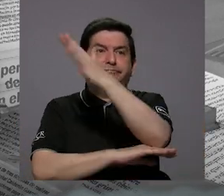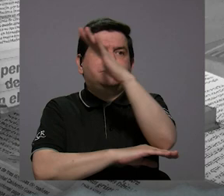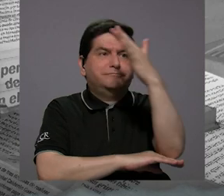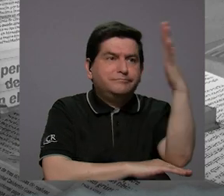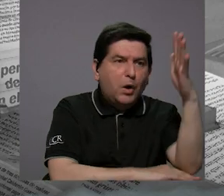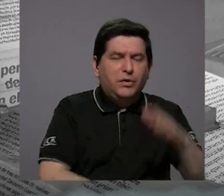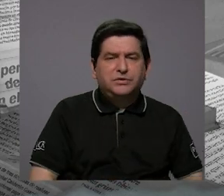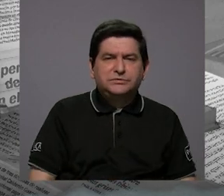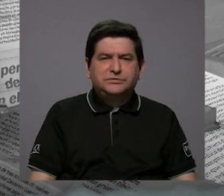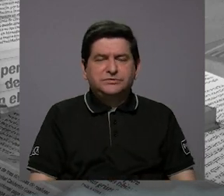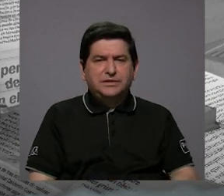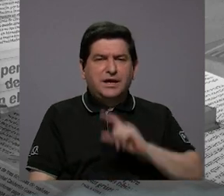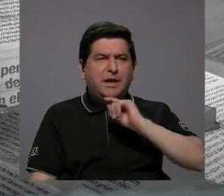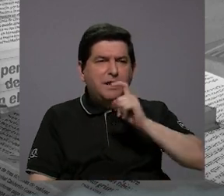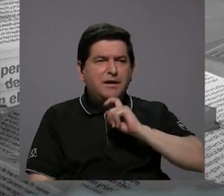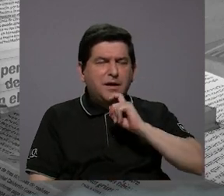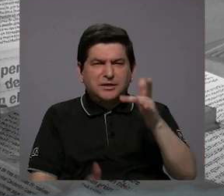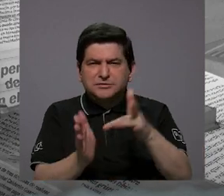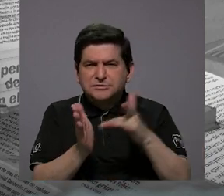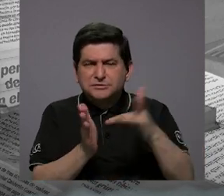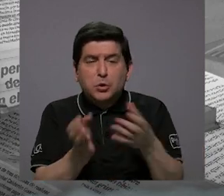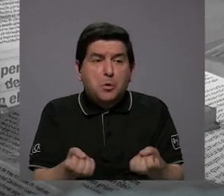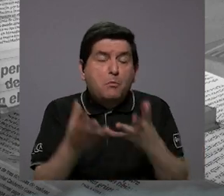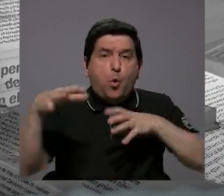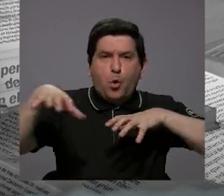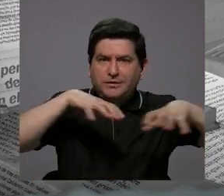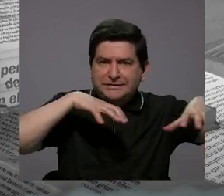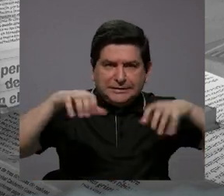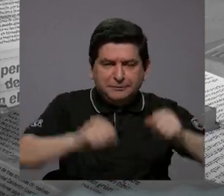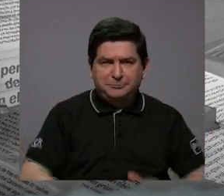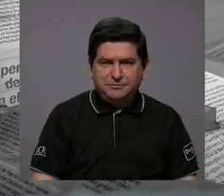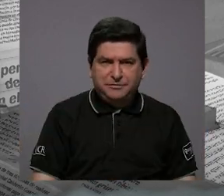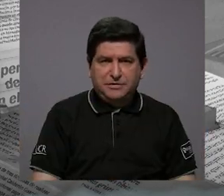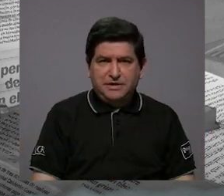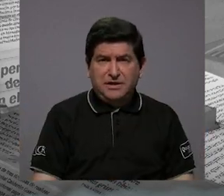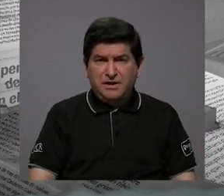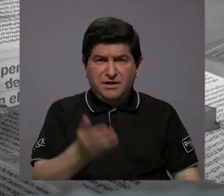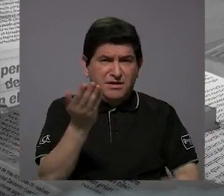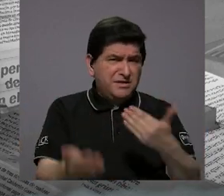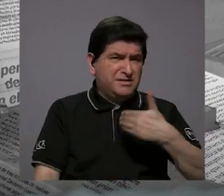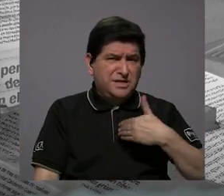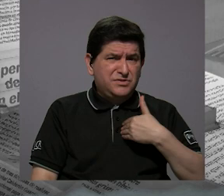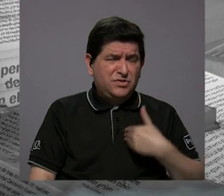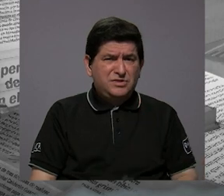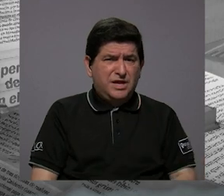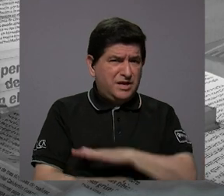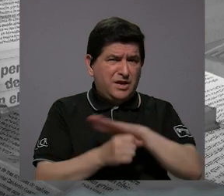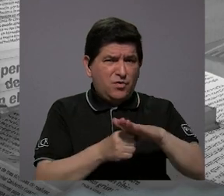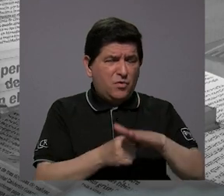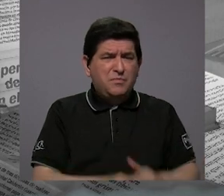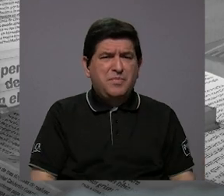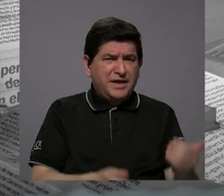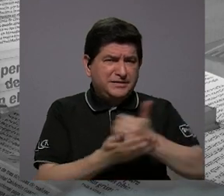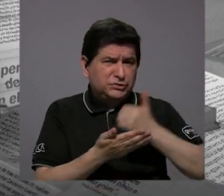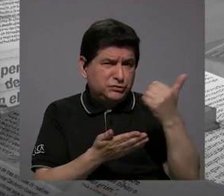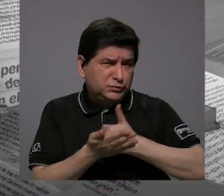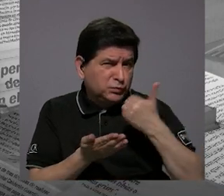bosque, con la minería, son muchísimas las actividades. ¿Será que no tiene el suficiente recurso?